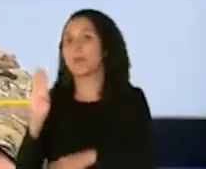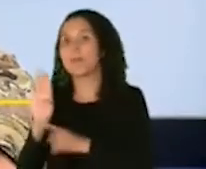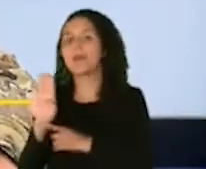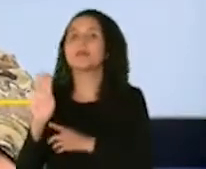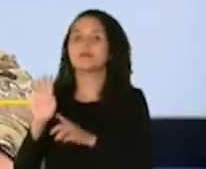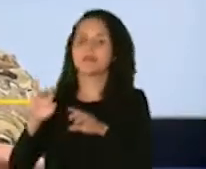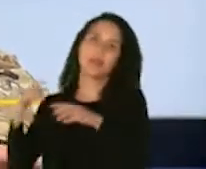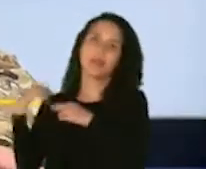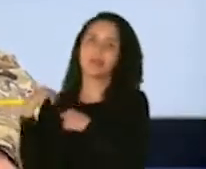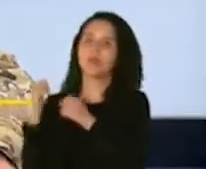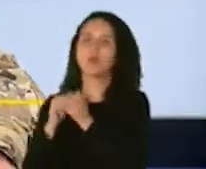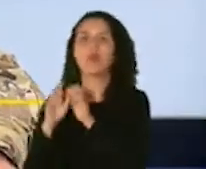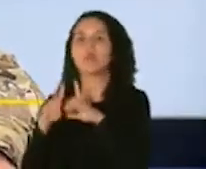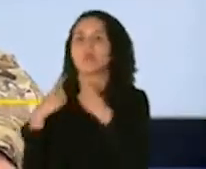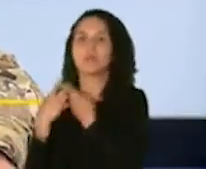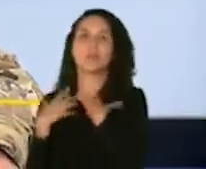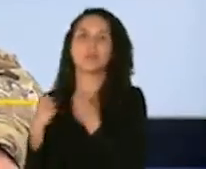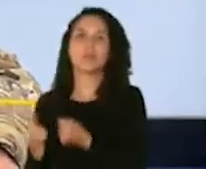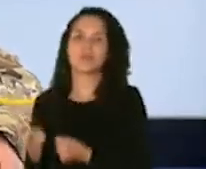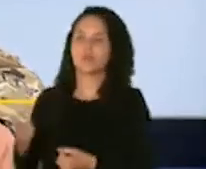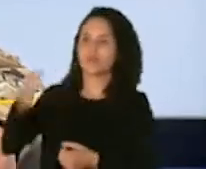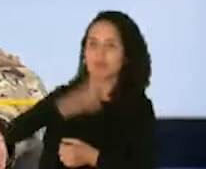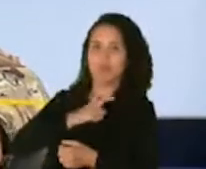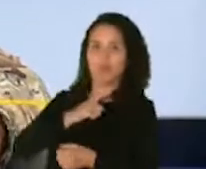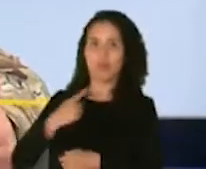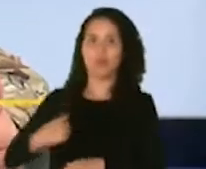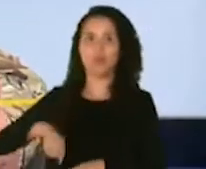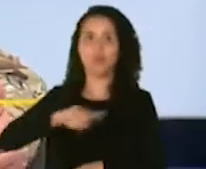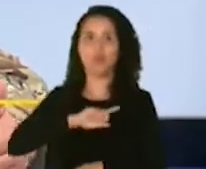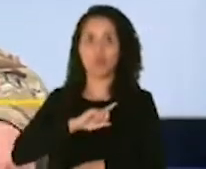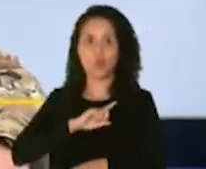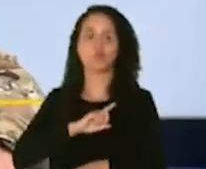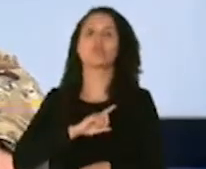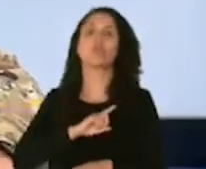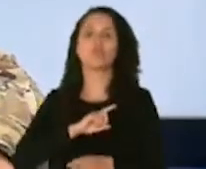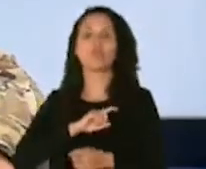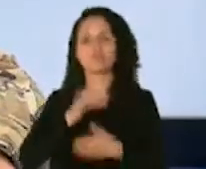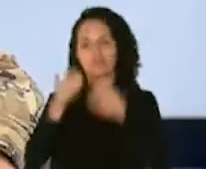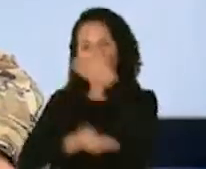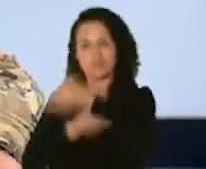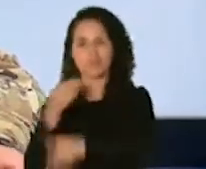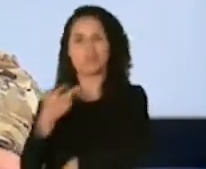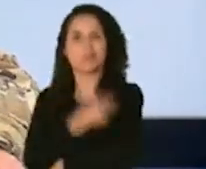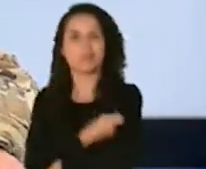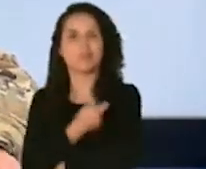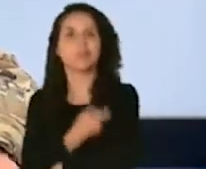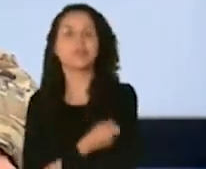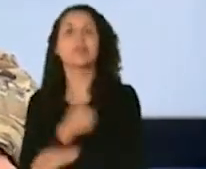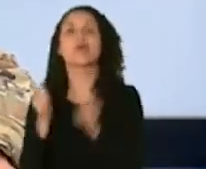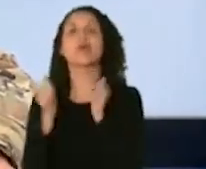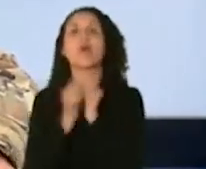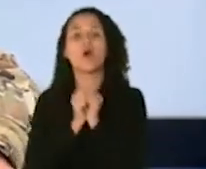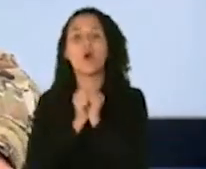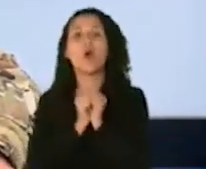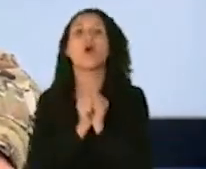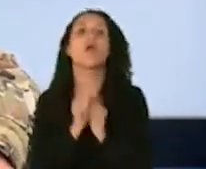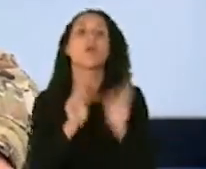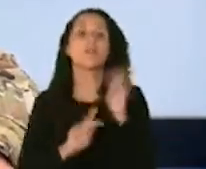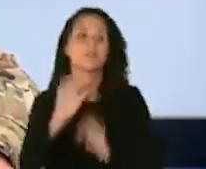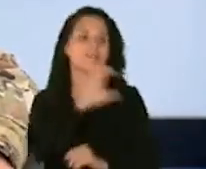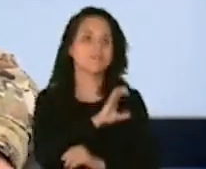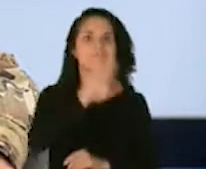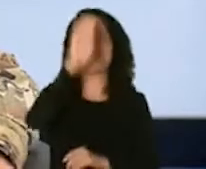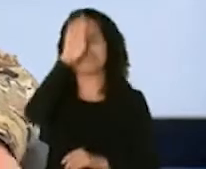Departamento de Salud. Se nos ha dado la encomienda de trabajar la vacunación con todo lo que son el personal de primera respuesta,